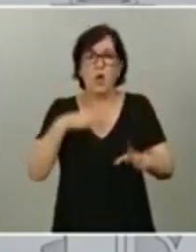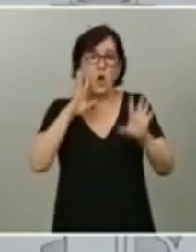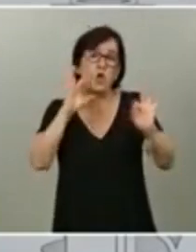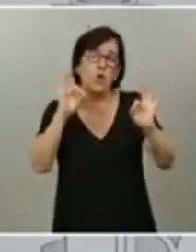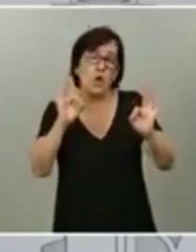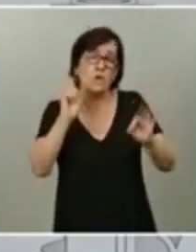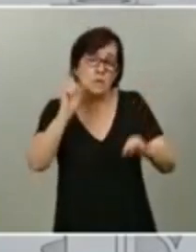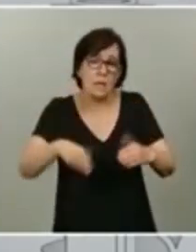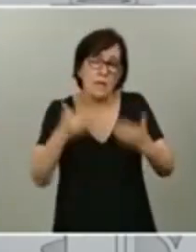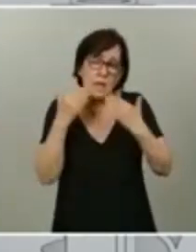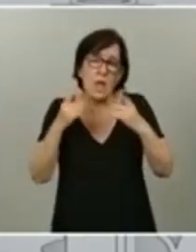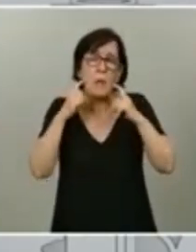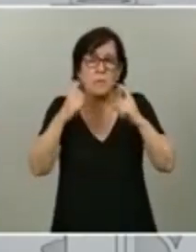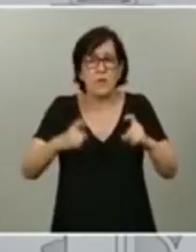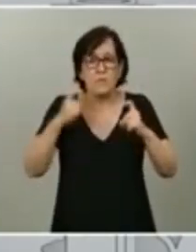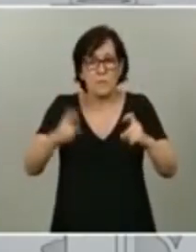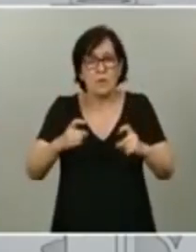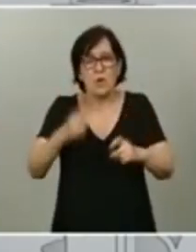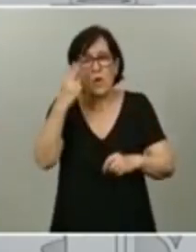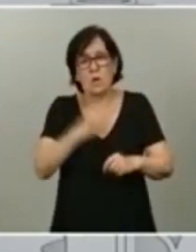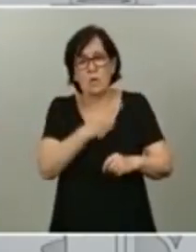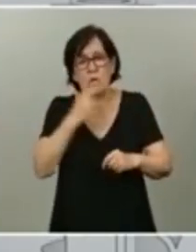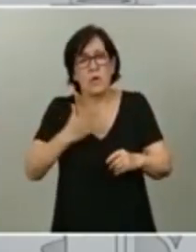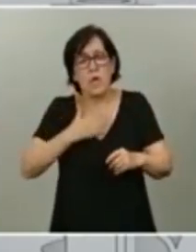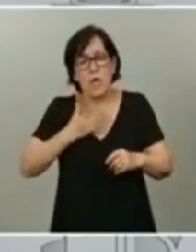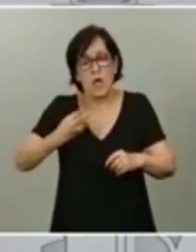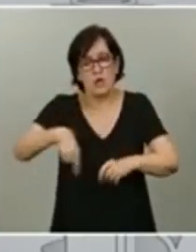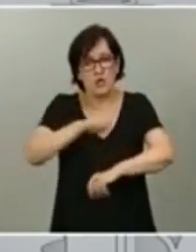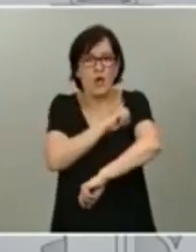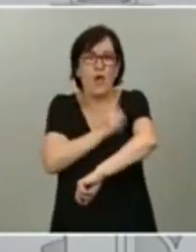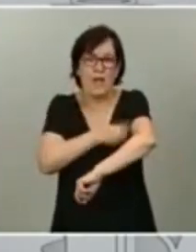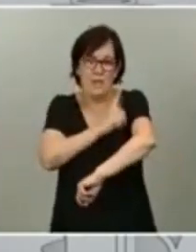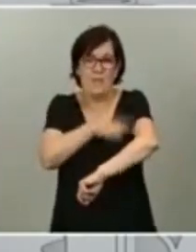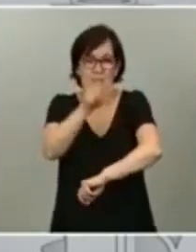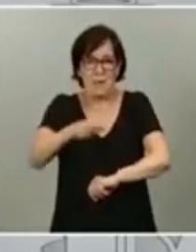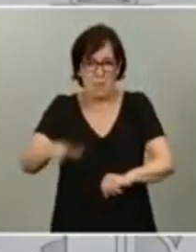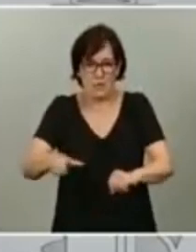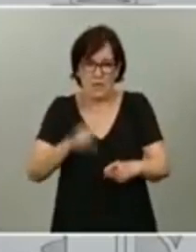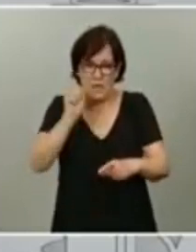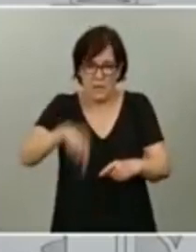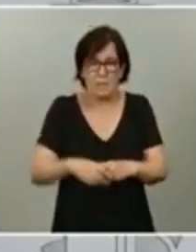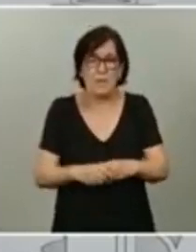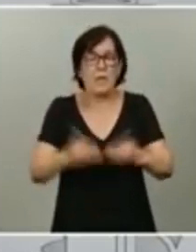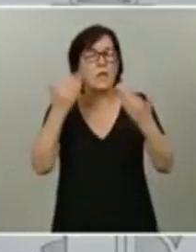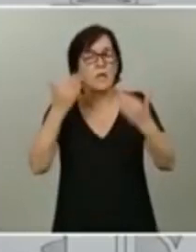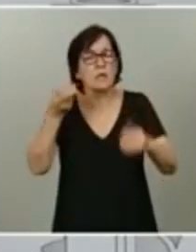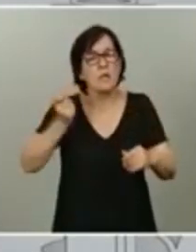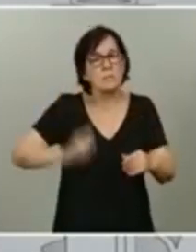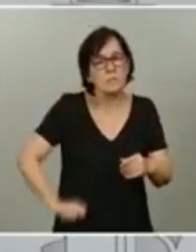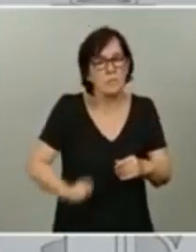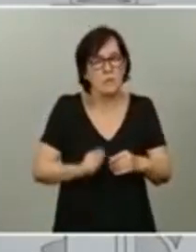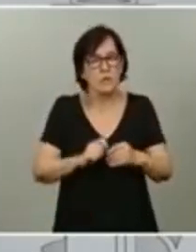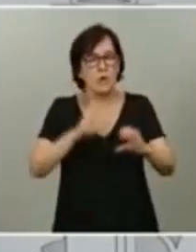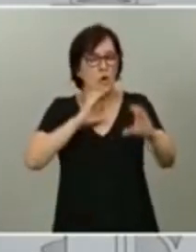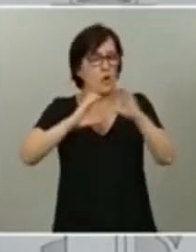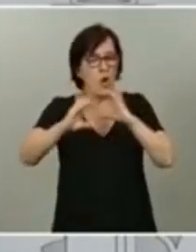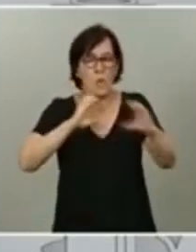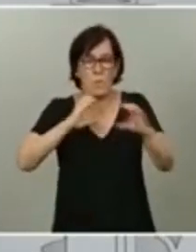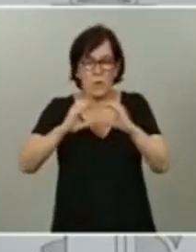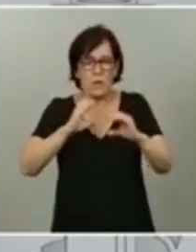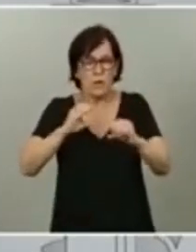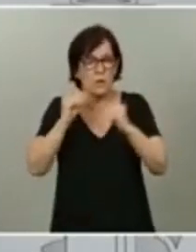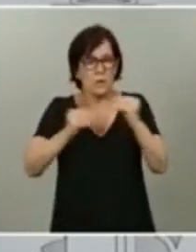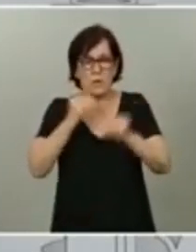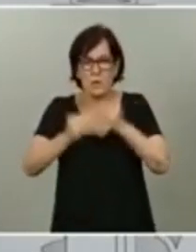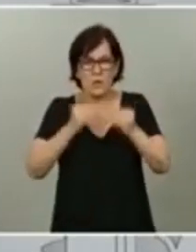su esfuerzo y su compromiso a nuestros deportistas. Gracias a los profesionales de la comunicación que mantuvieron prendida la